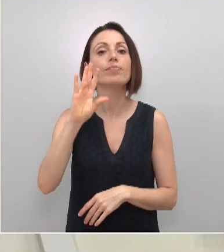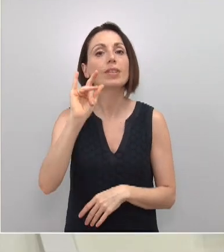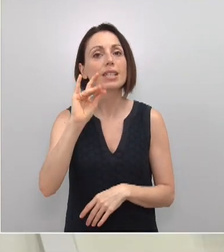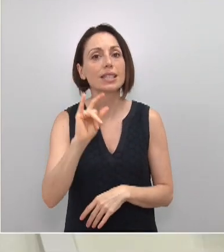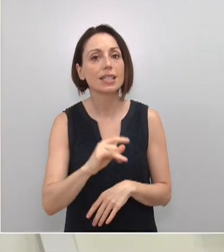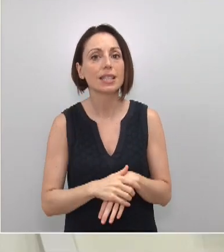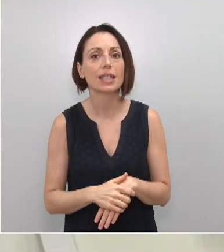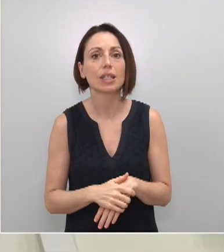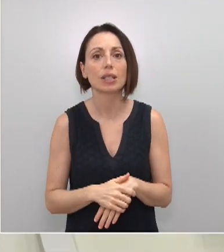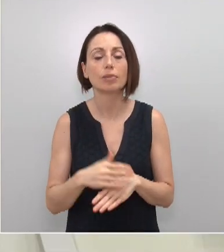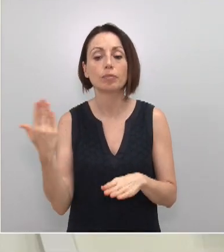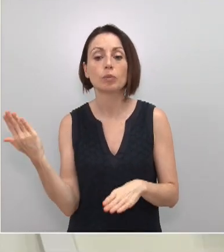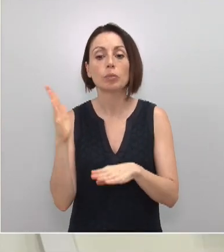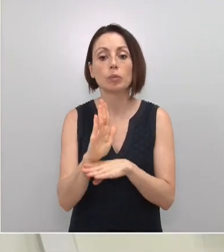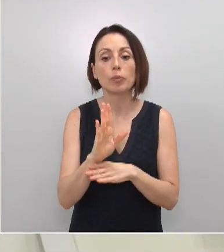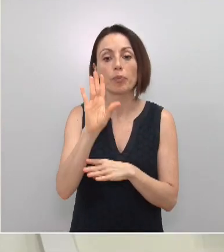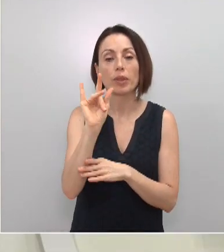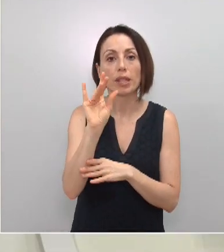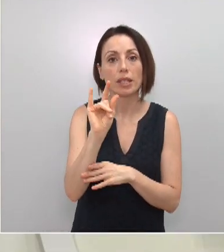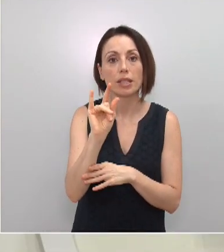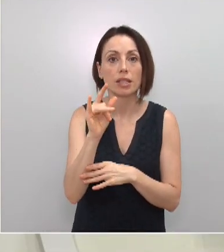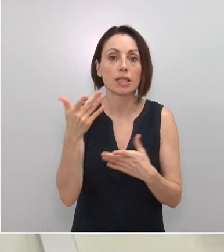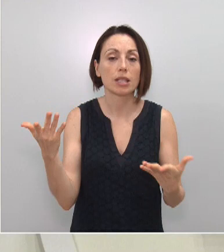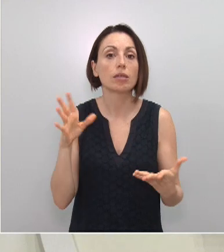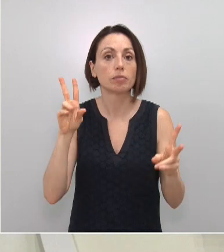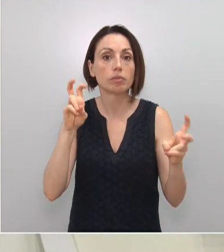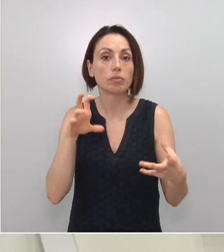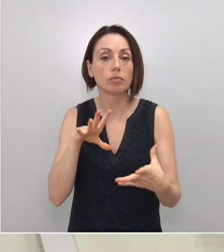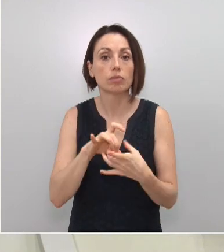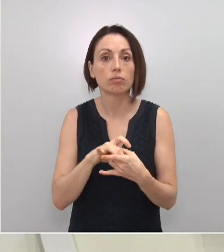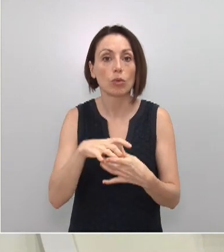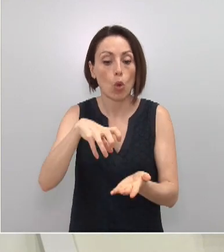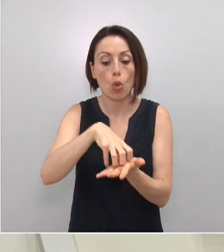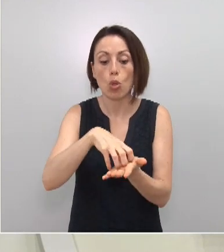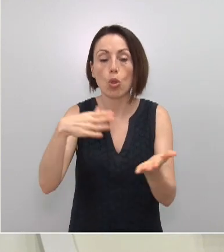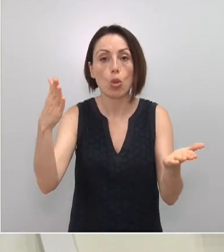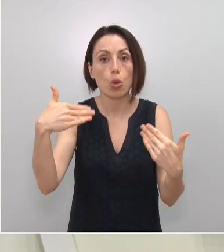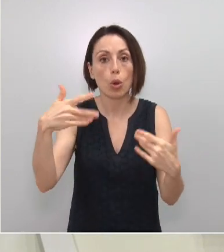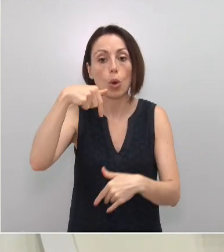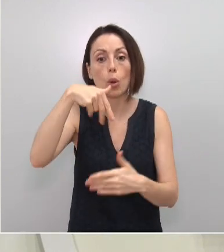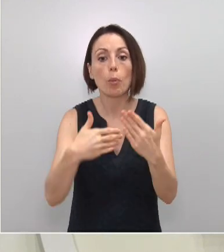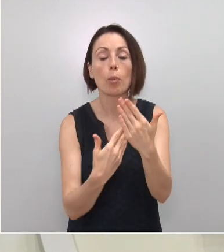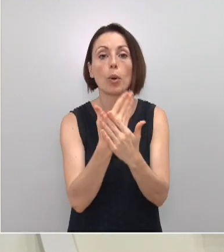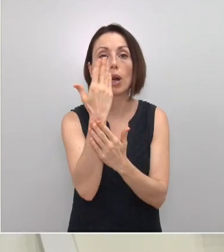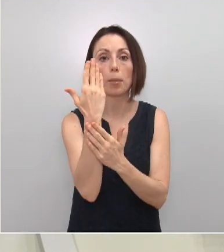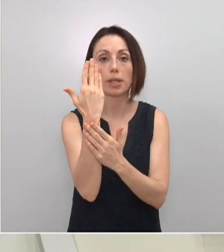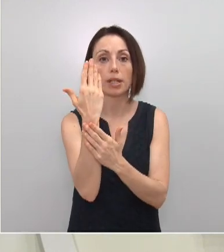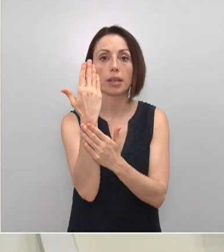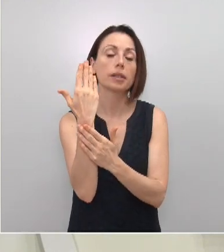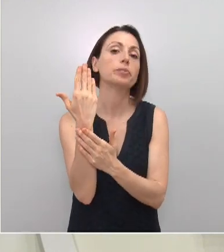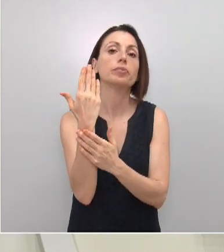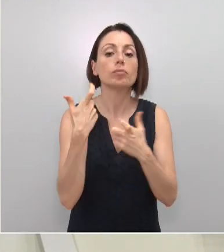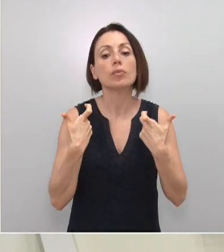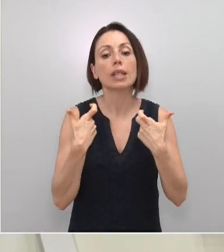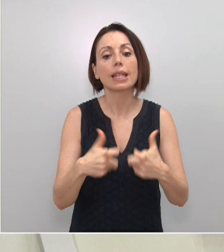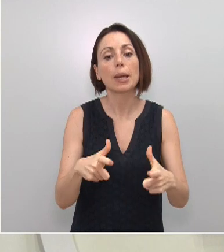Algunos de esos planteamientos van en esa dirección. Y, desde luego, esta mañana, como digo, el